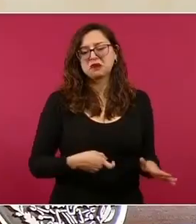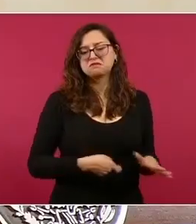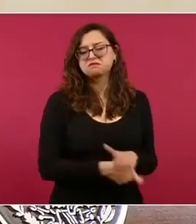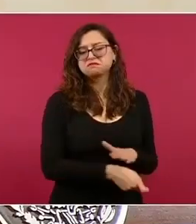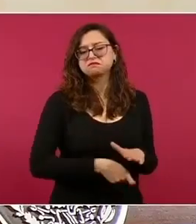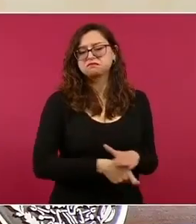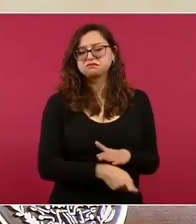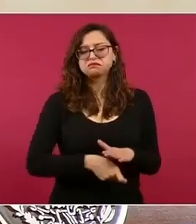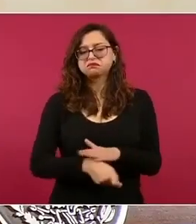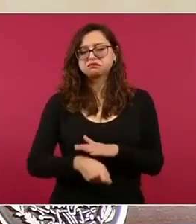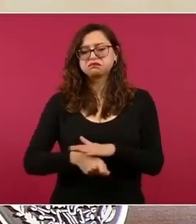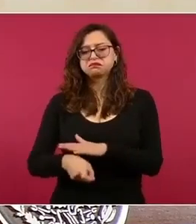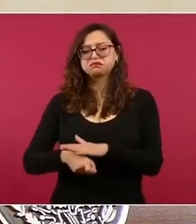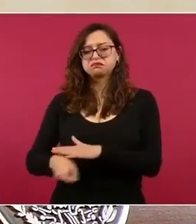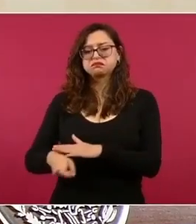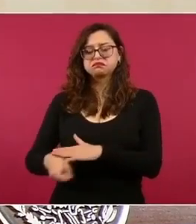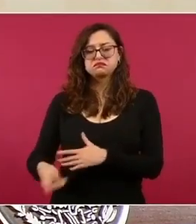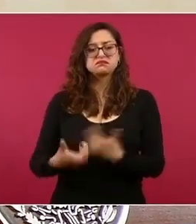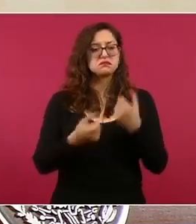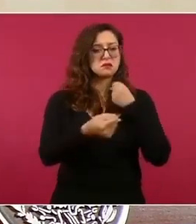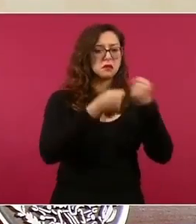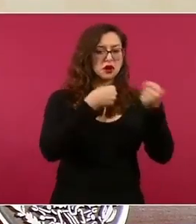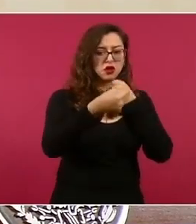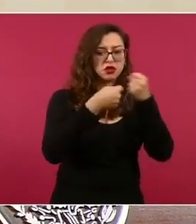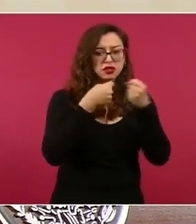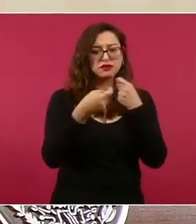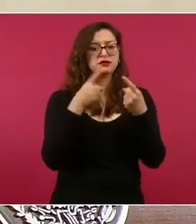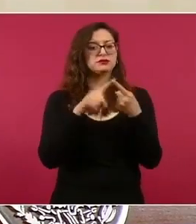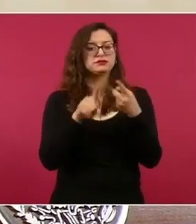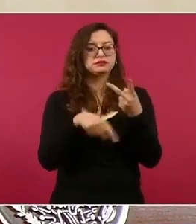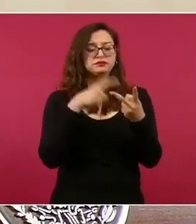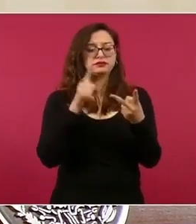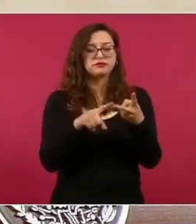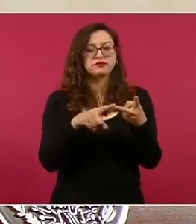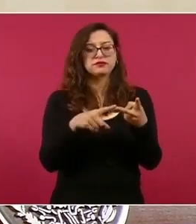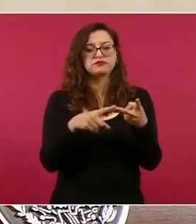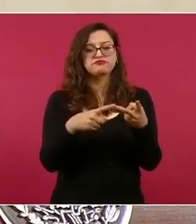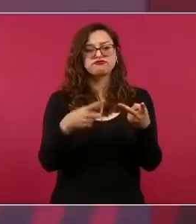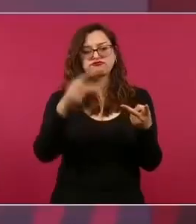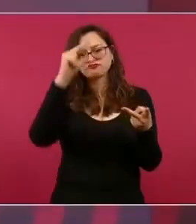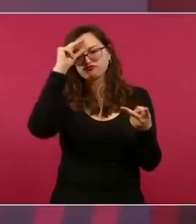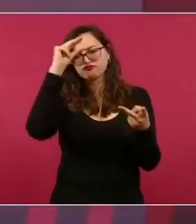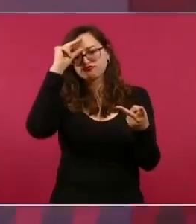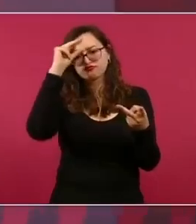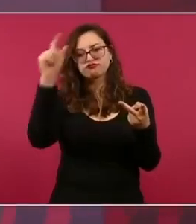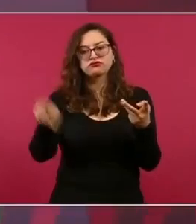Porfirio Díaz, a periodistas, a intelectuales,